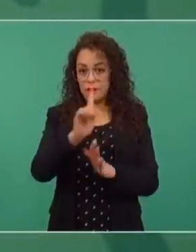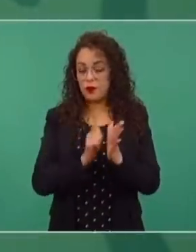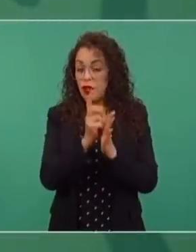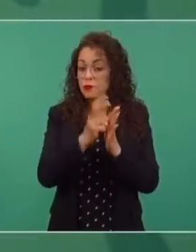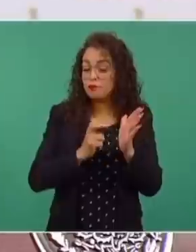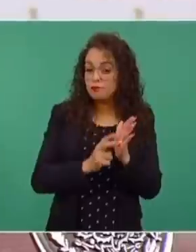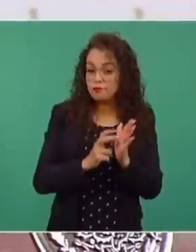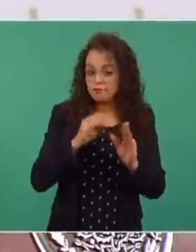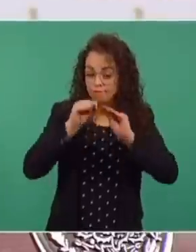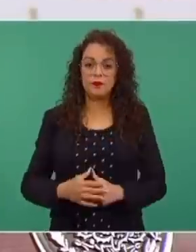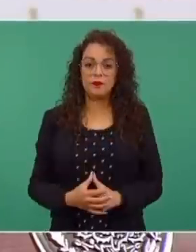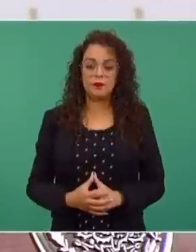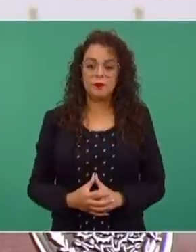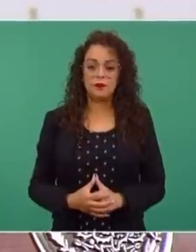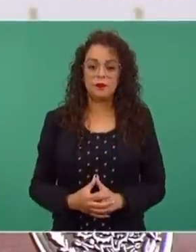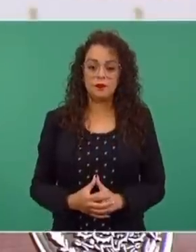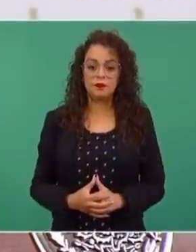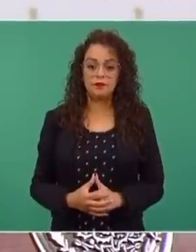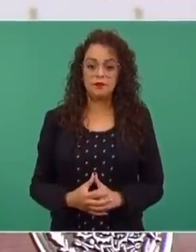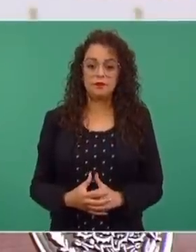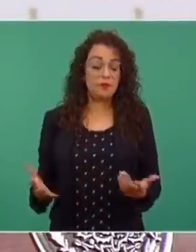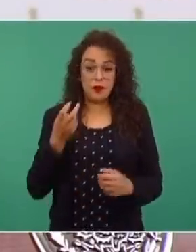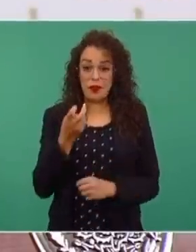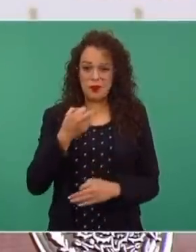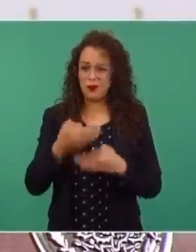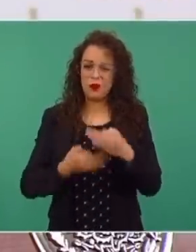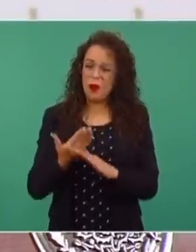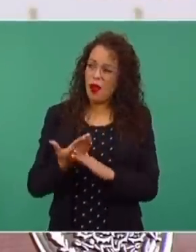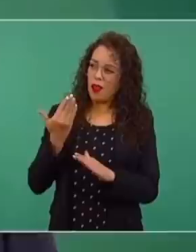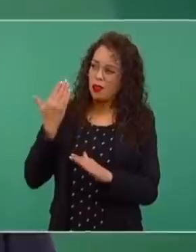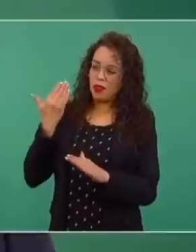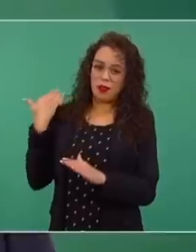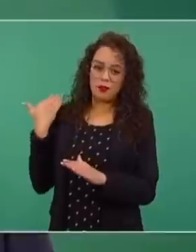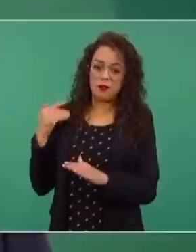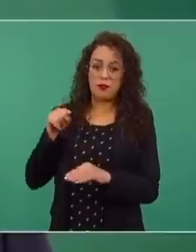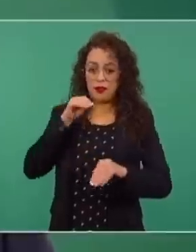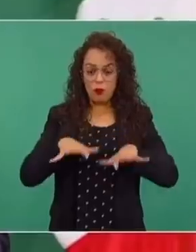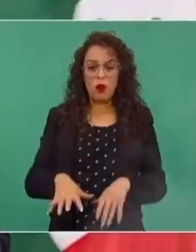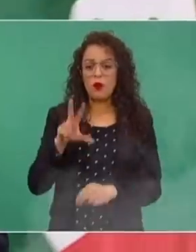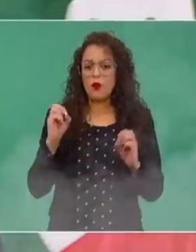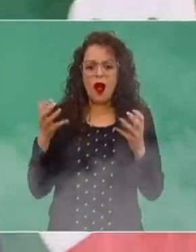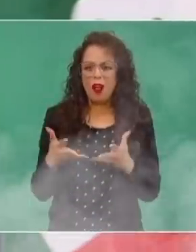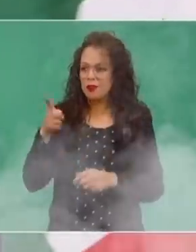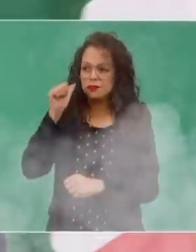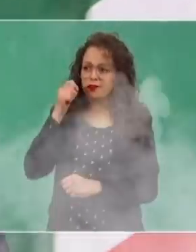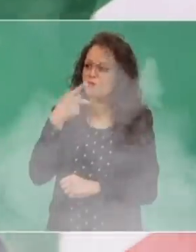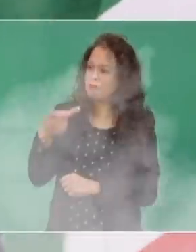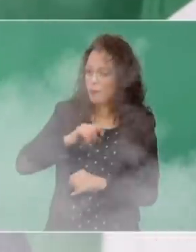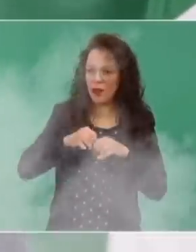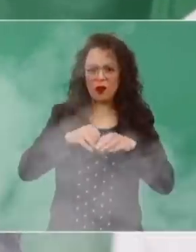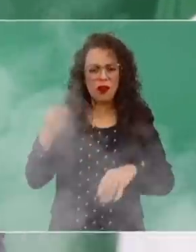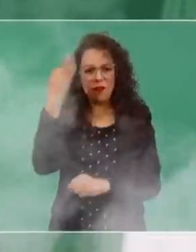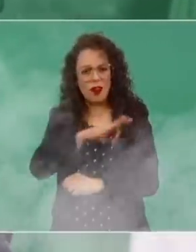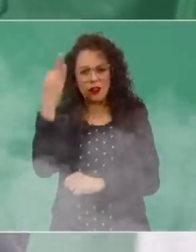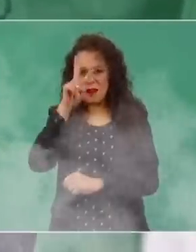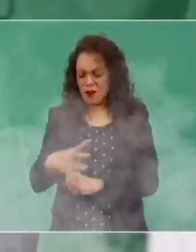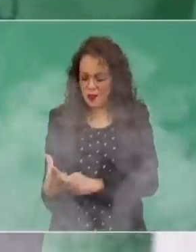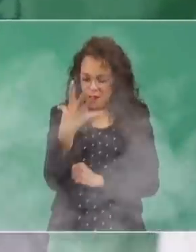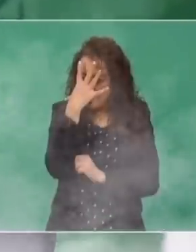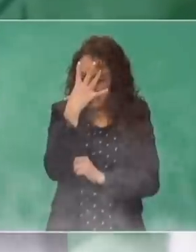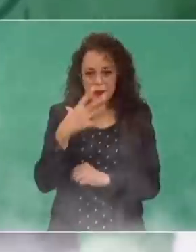para que se corrija todo eso que se hizo de manera facciosa. Es una vergüenza que los medios de información actúen